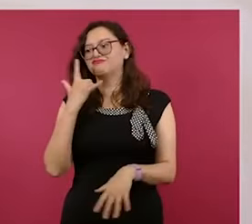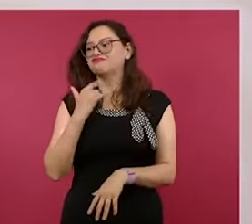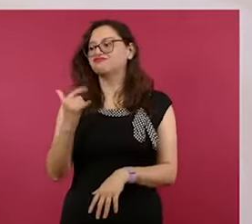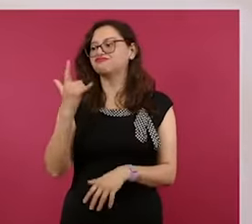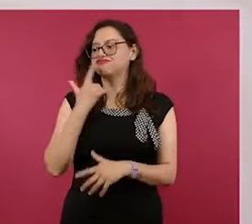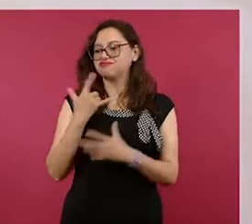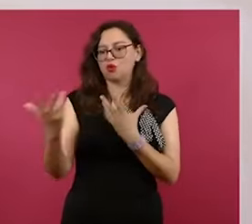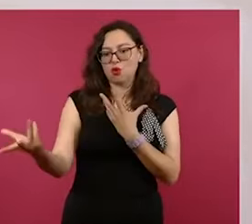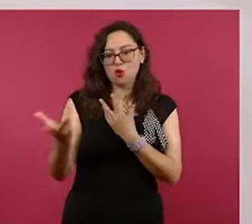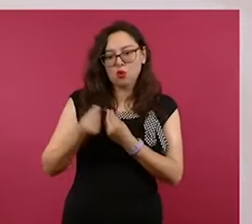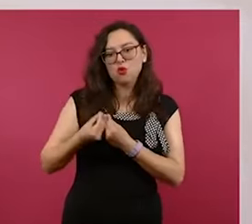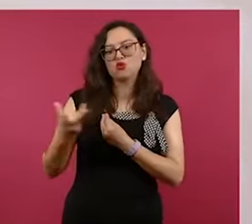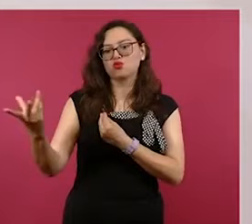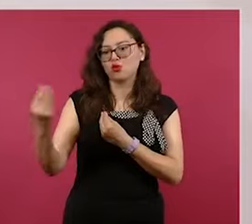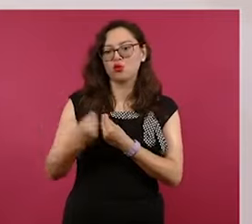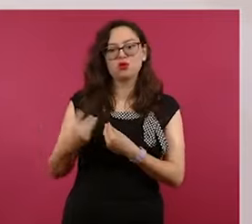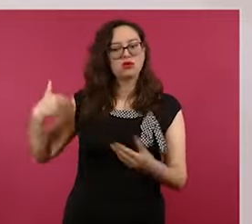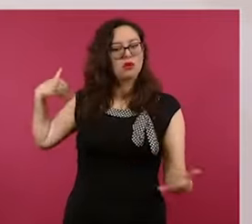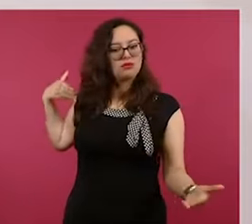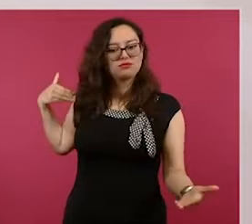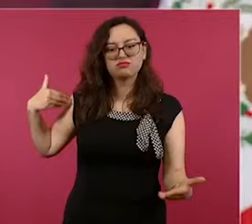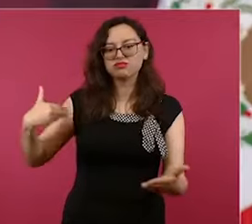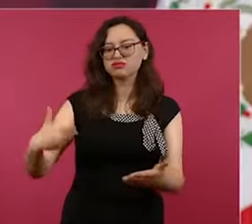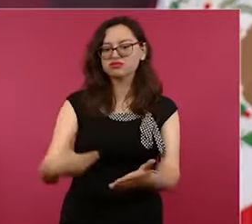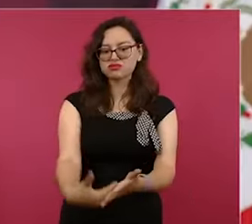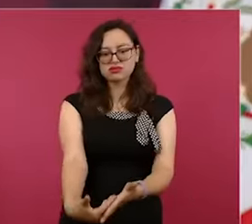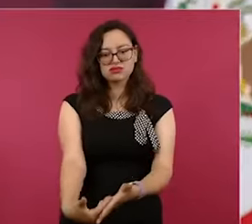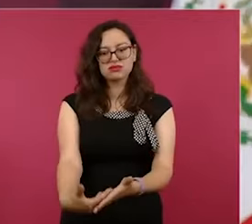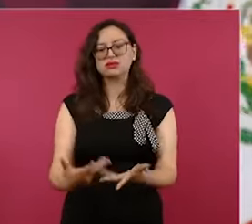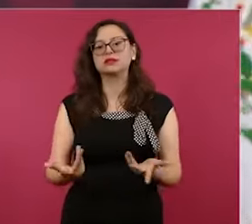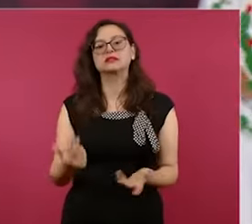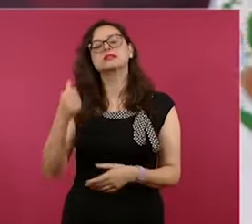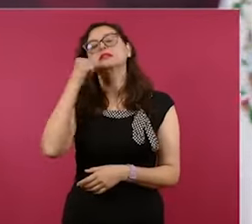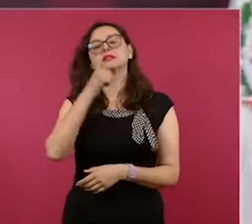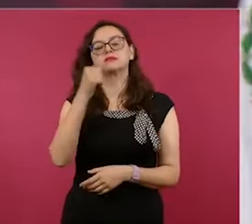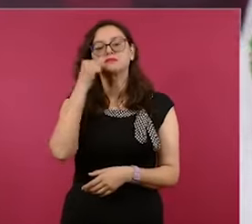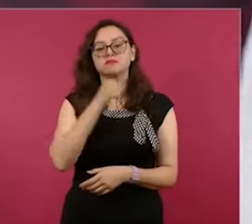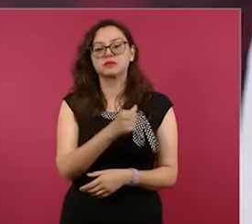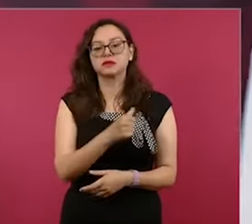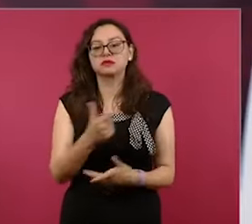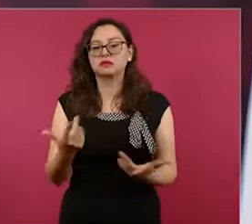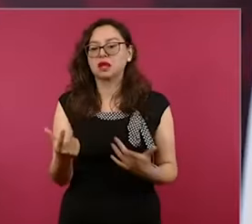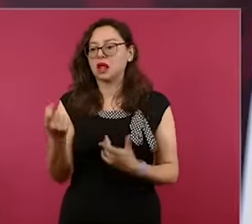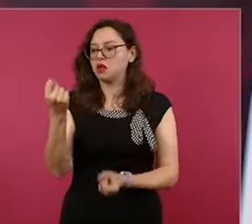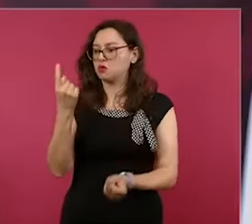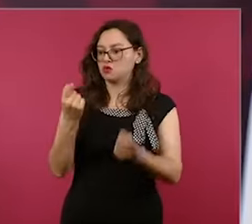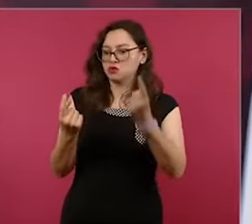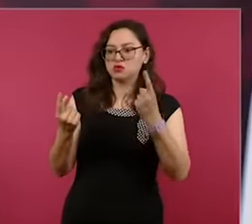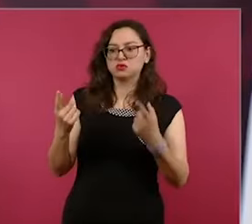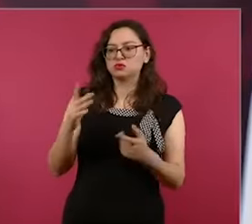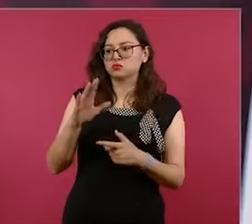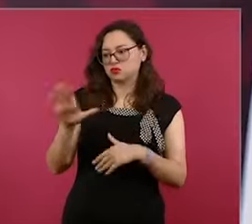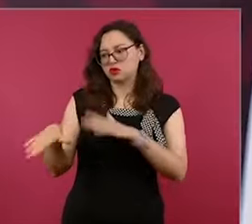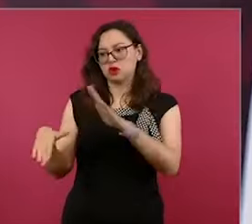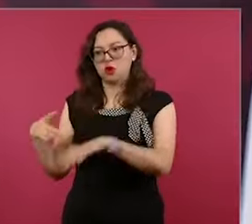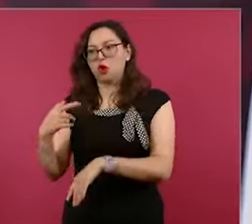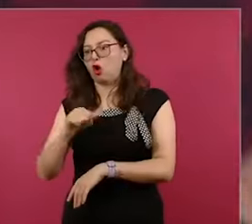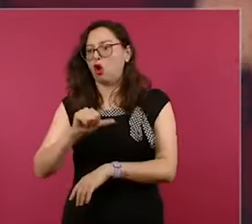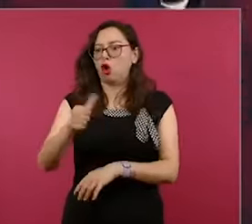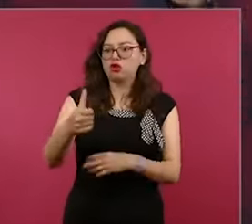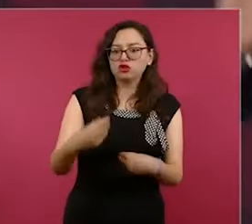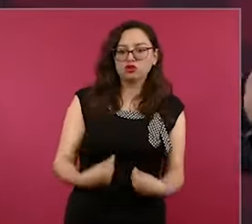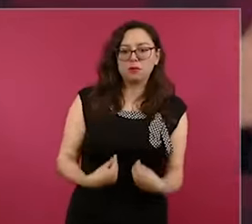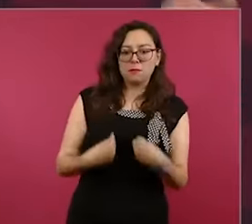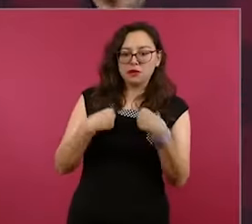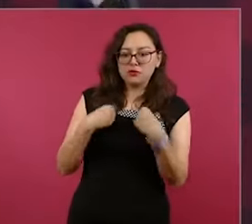de este movimiento, los que todavía no se nos han adelantado. Y quiero verlos